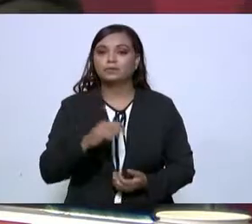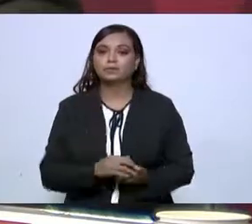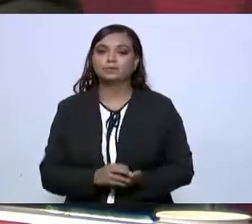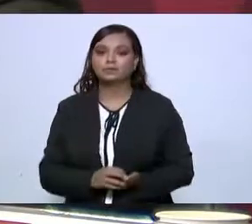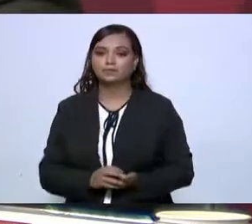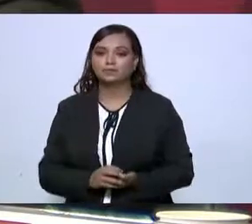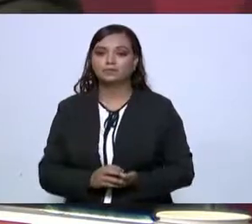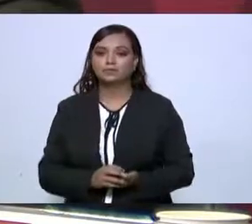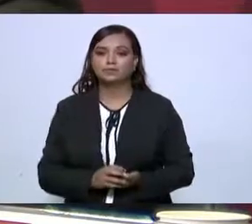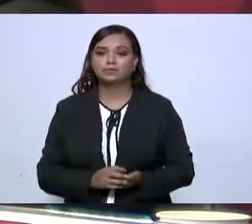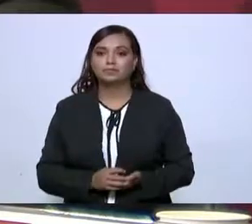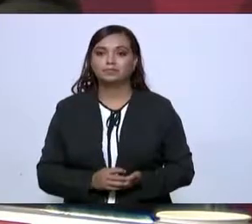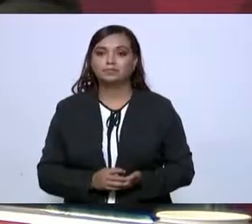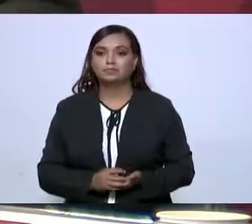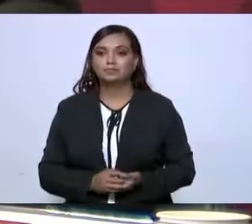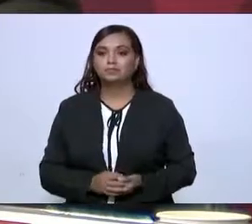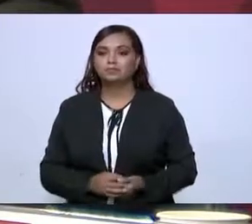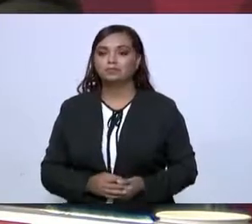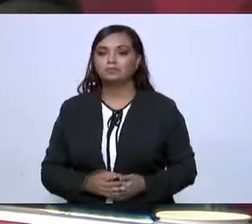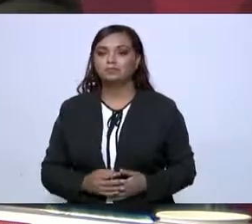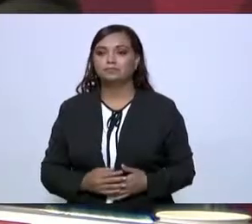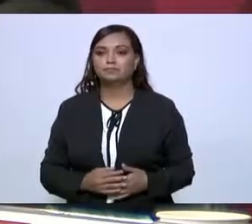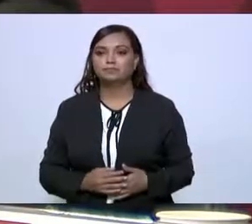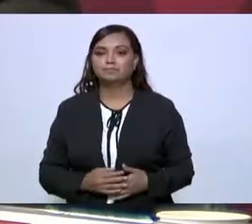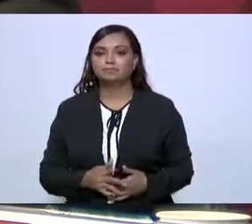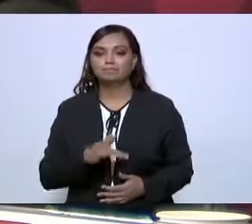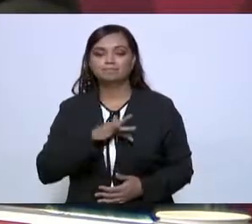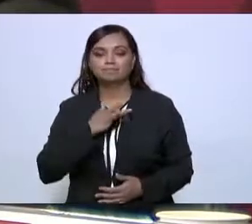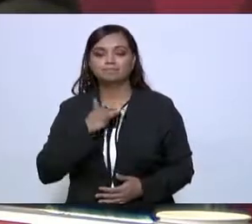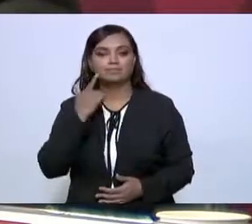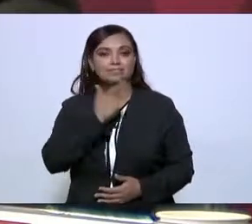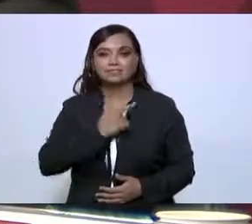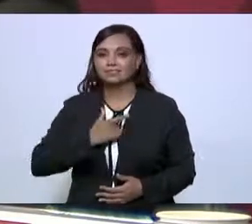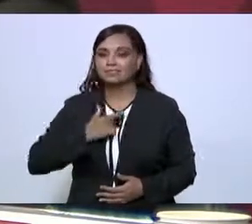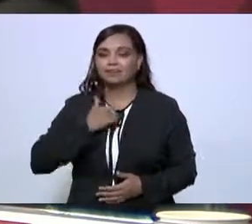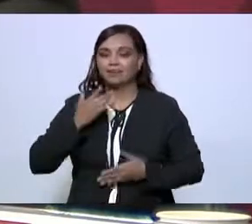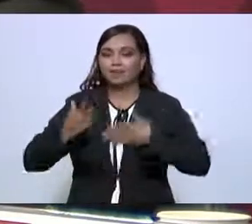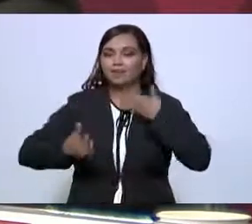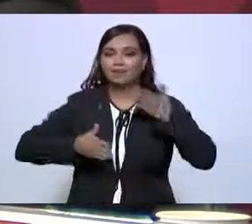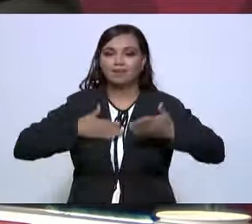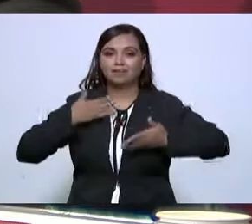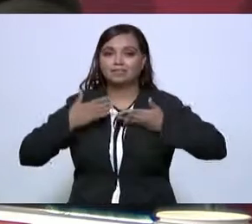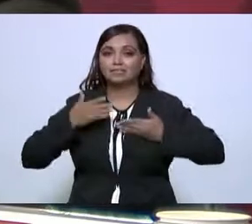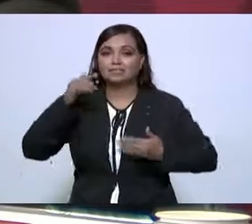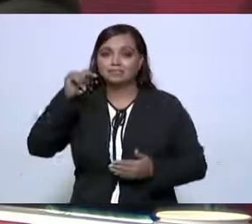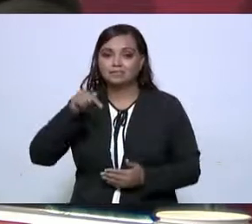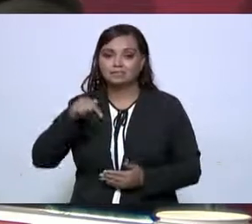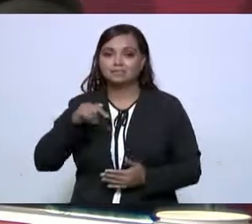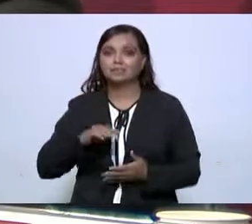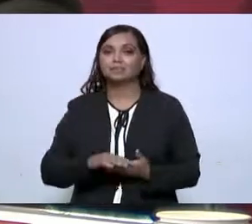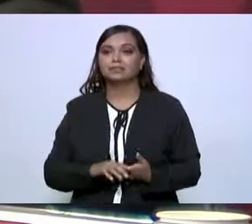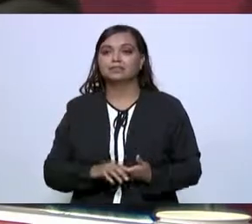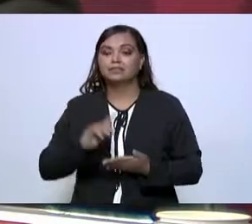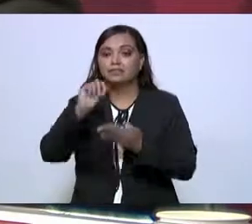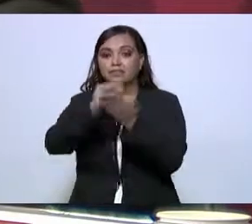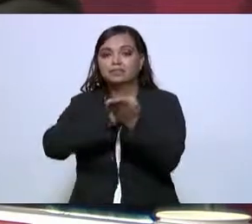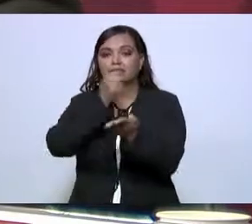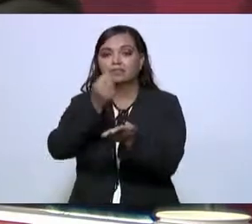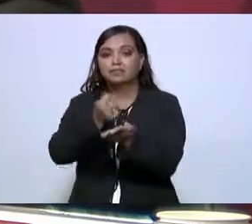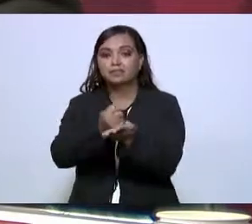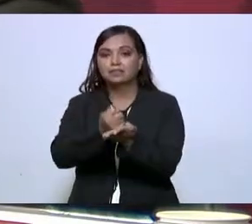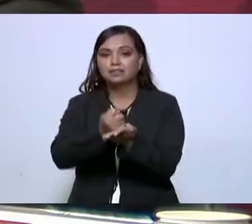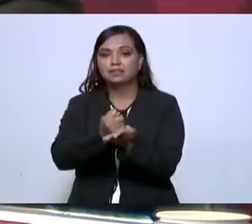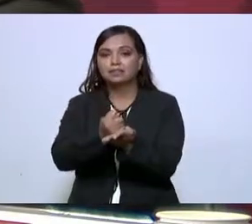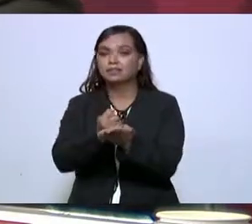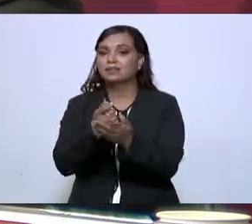estamos muy contentos aquí en Tamaulipas,